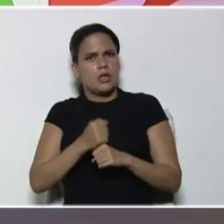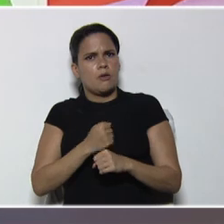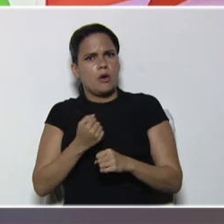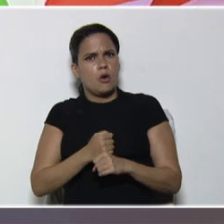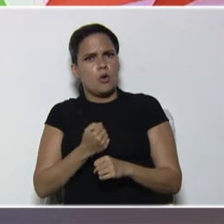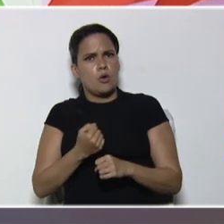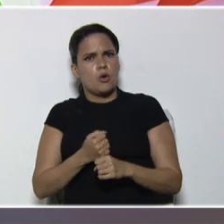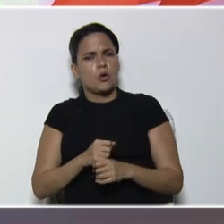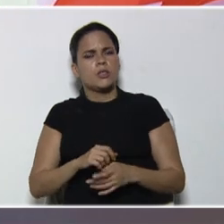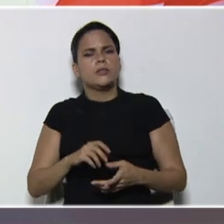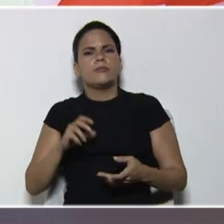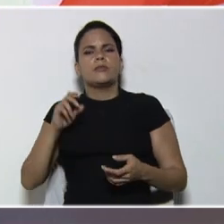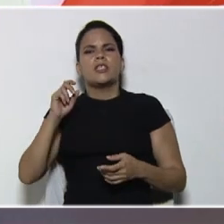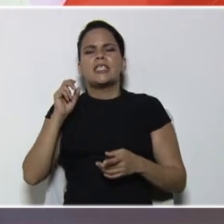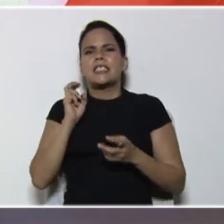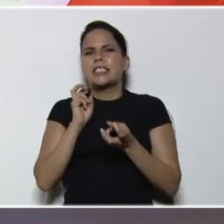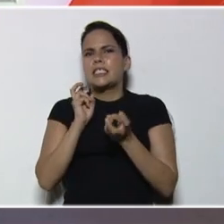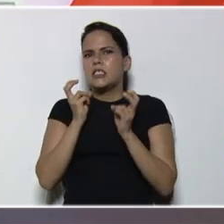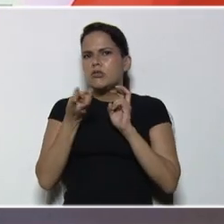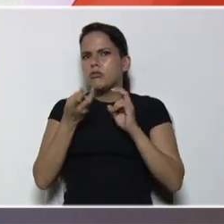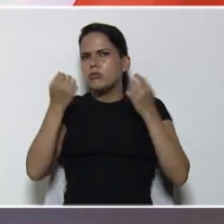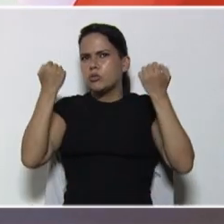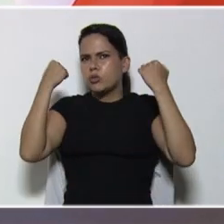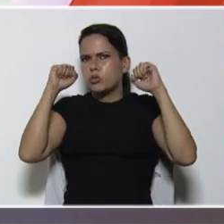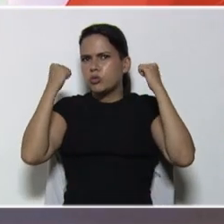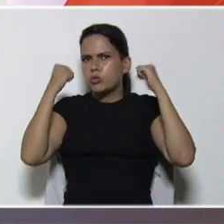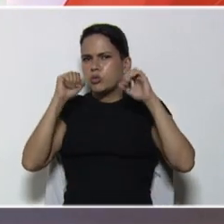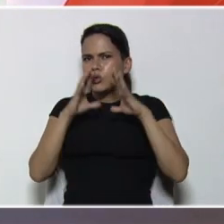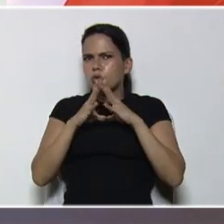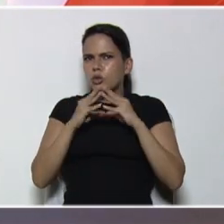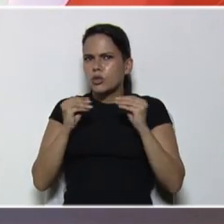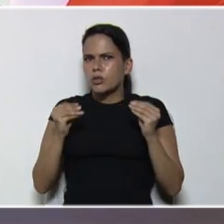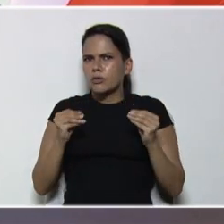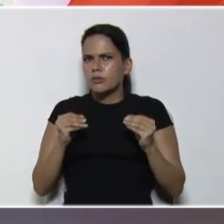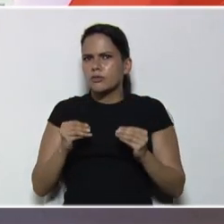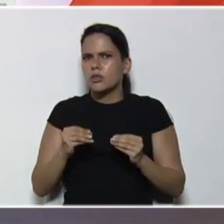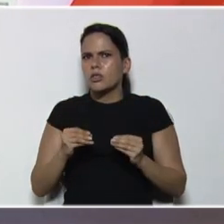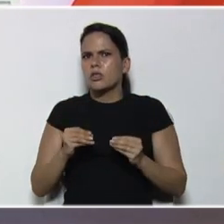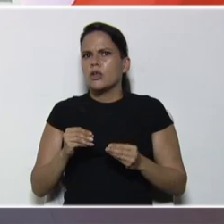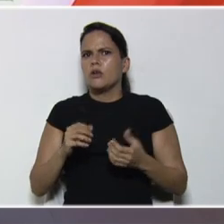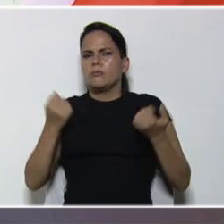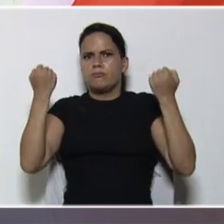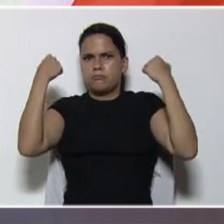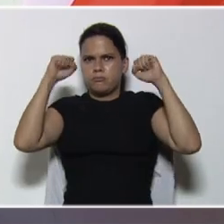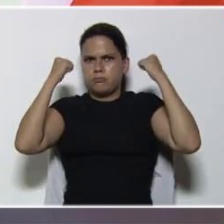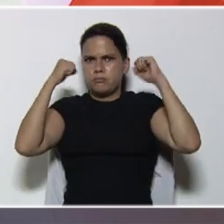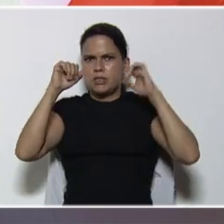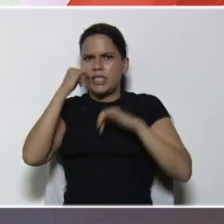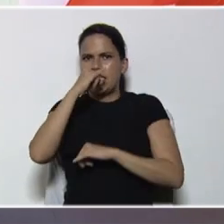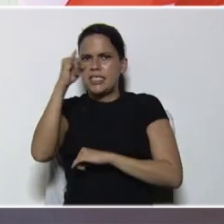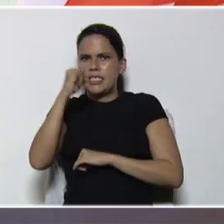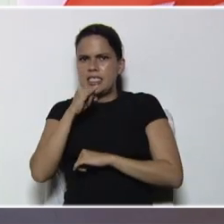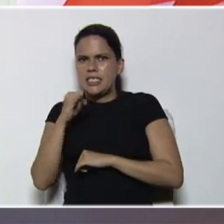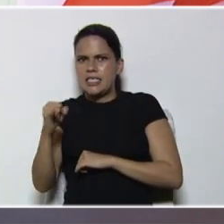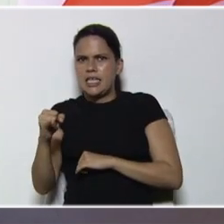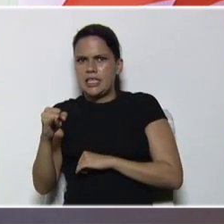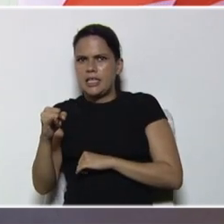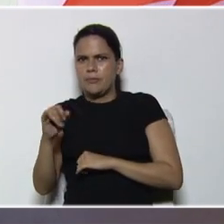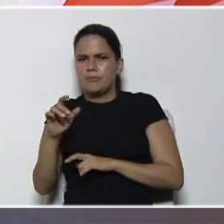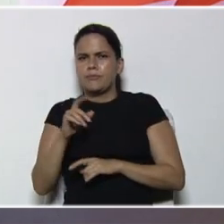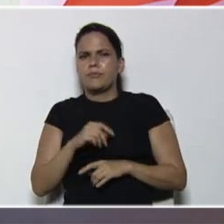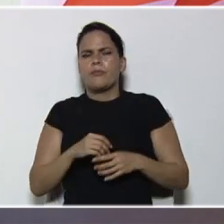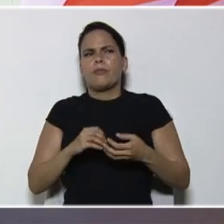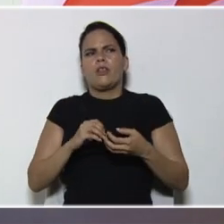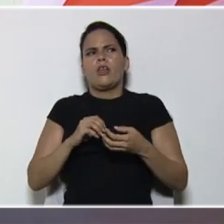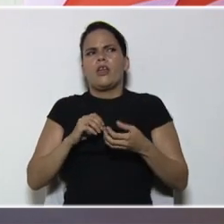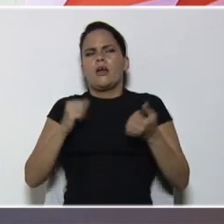referentes, teóricos prácticos, relacionados, a todo lo que tiene que ver, con las operaciones, en Z, ecuaciones, de primer grado, números